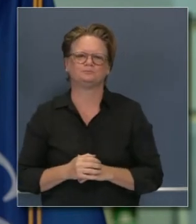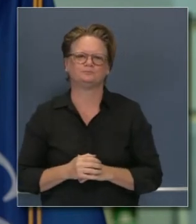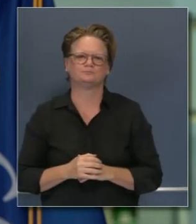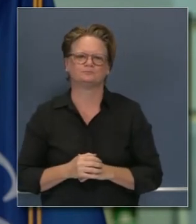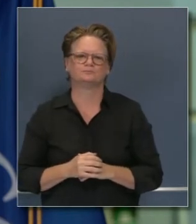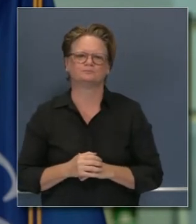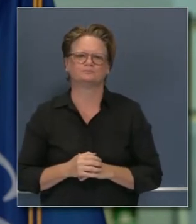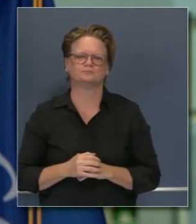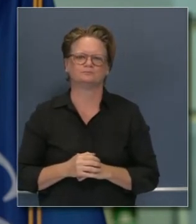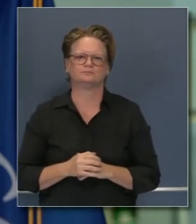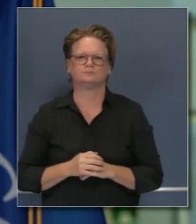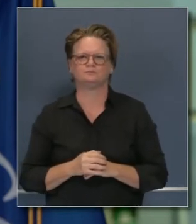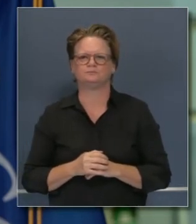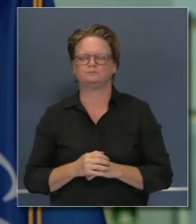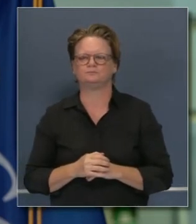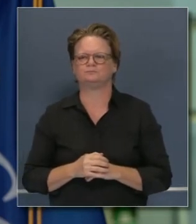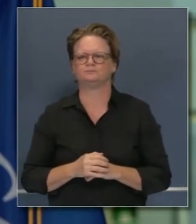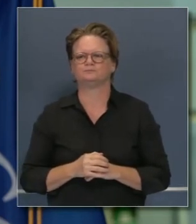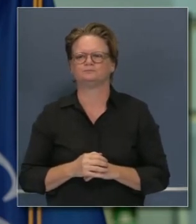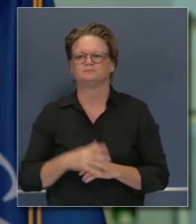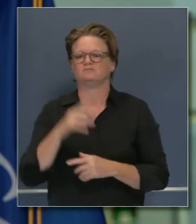si gracias nuevamente